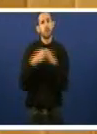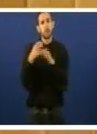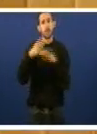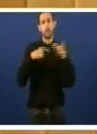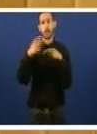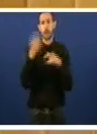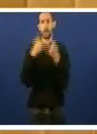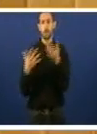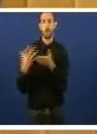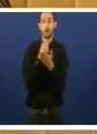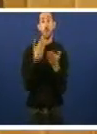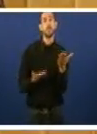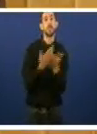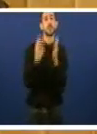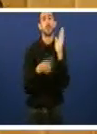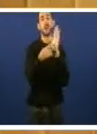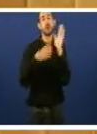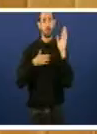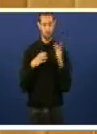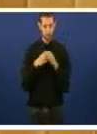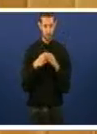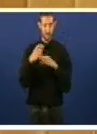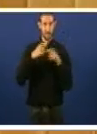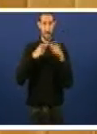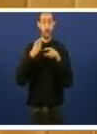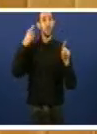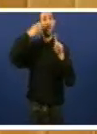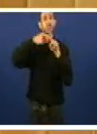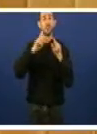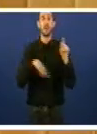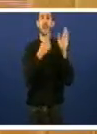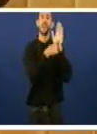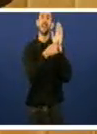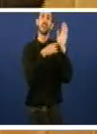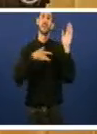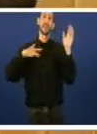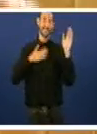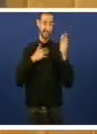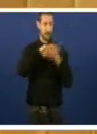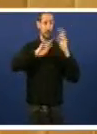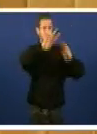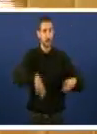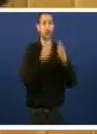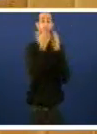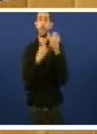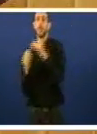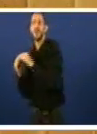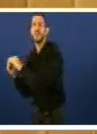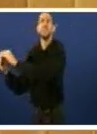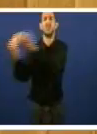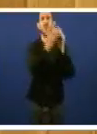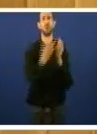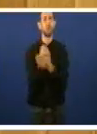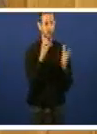consideración da proposición de lei do bloque nacionalista galego de reforma da lei de caixas de Galiza. Aí houbo unanimidade. Aí os tres